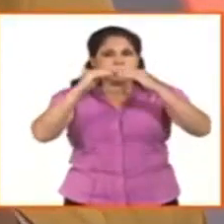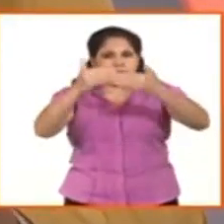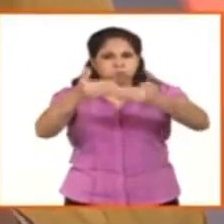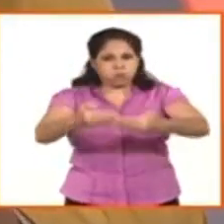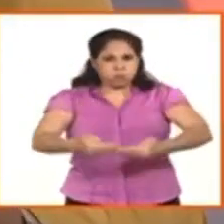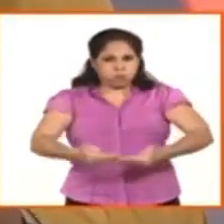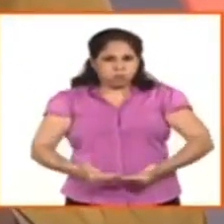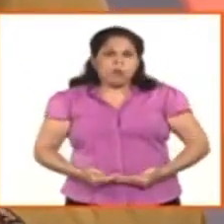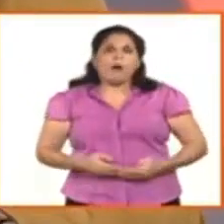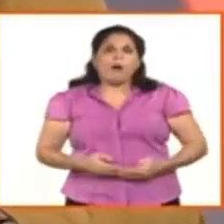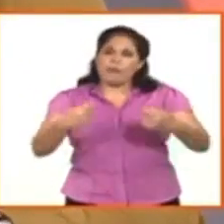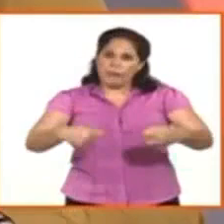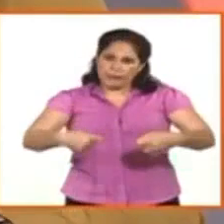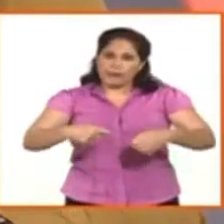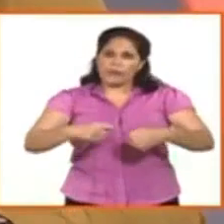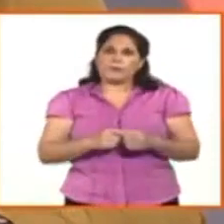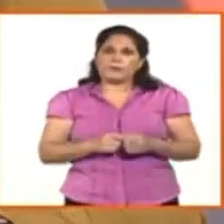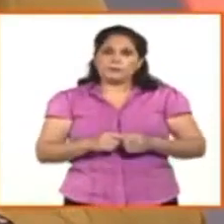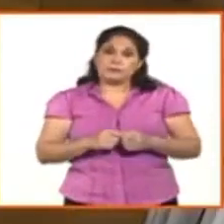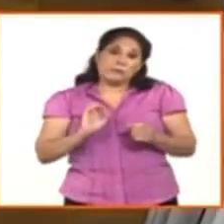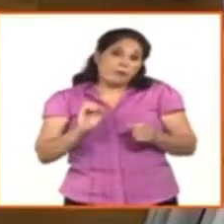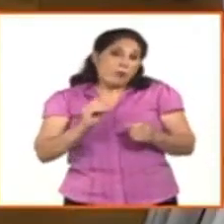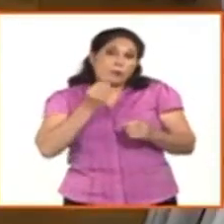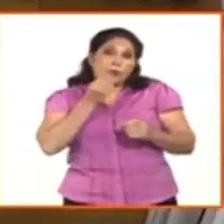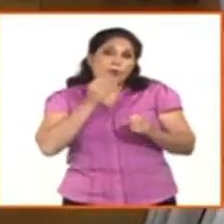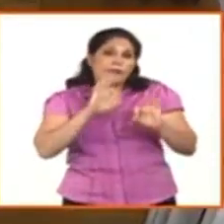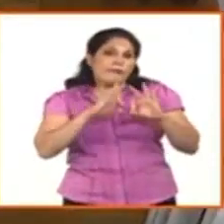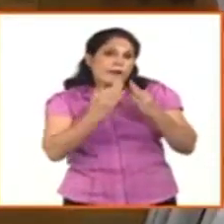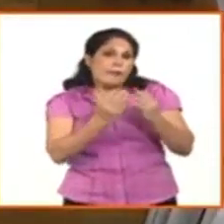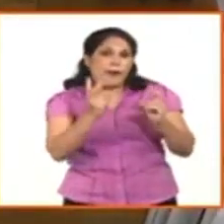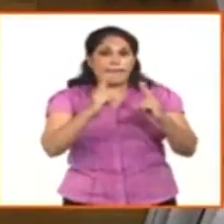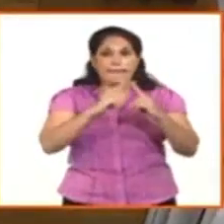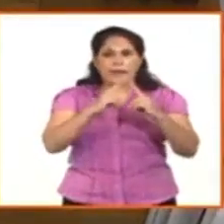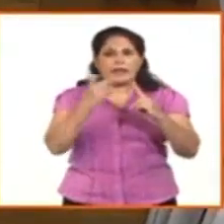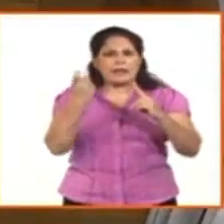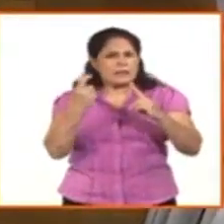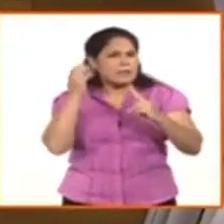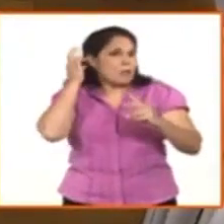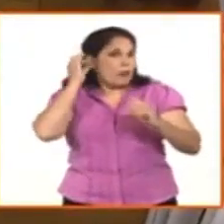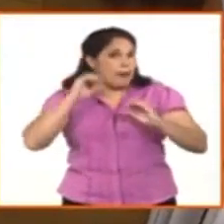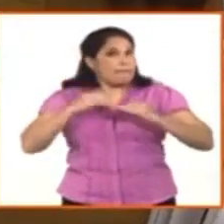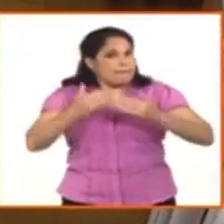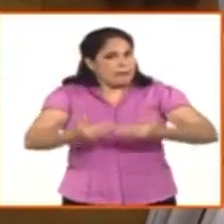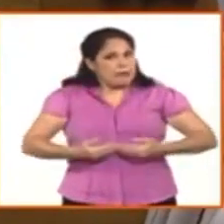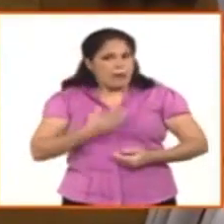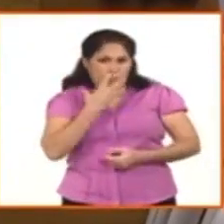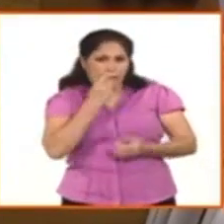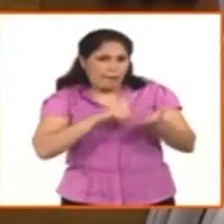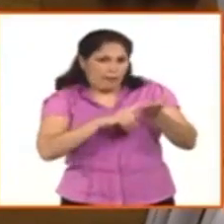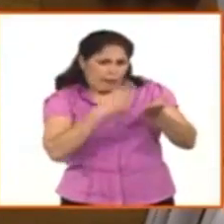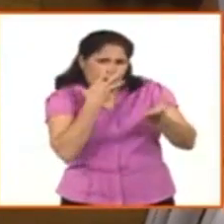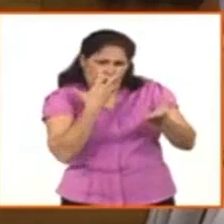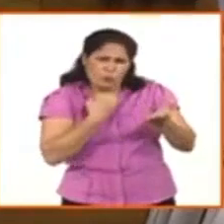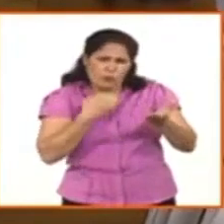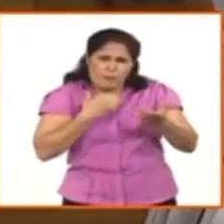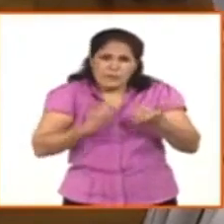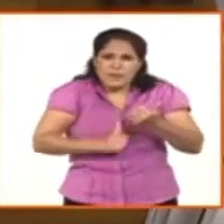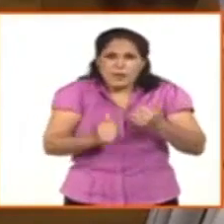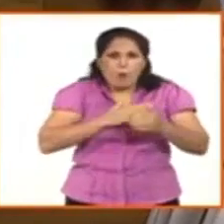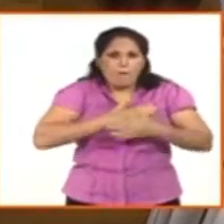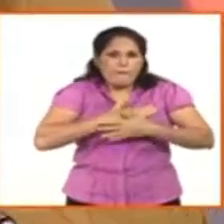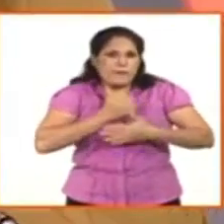la maternidad o la paternidad. Va a ser un reto en cuanto a la ciencia y a la capacidad también de ofrecer este...